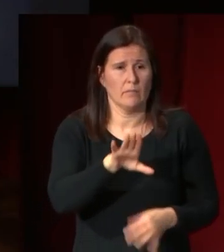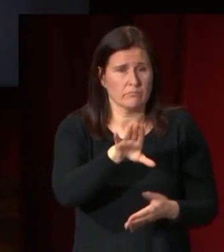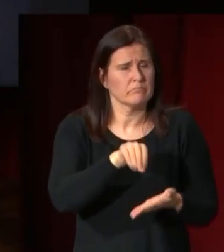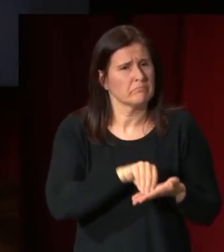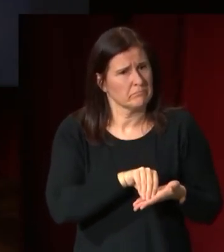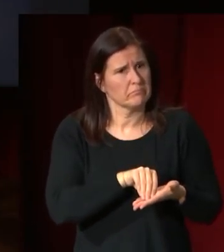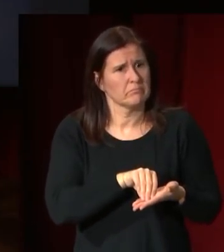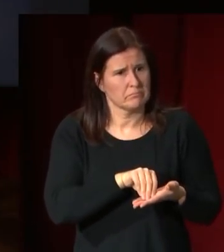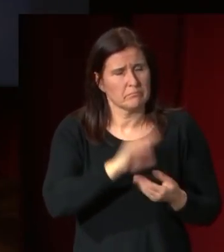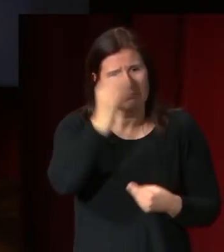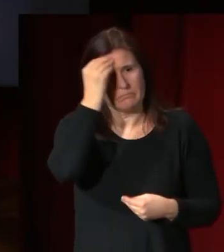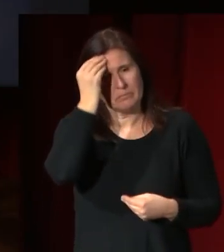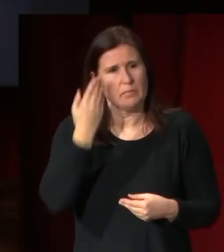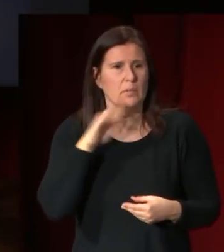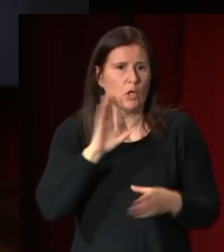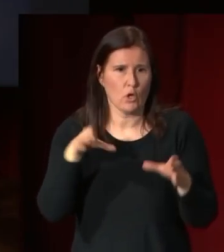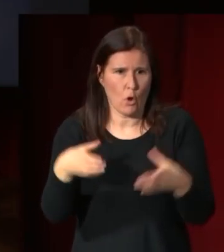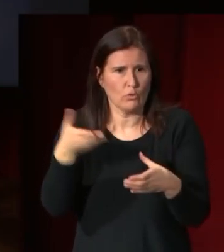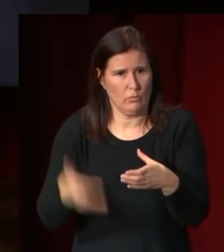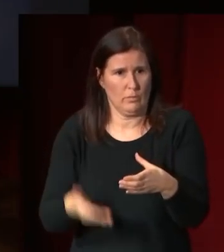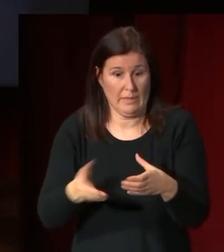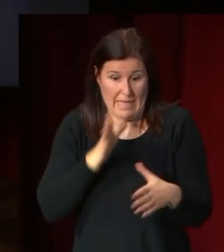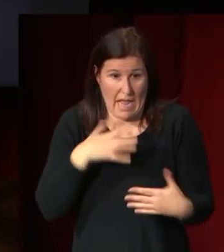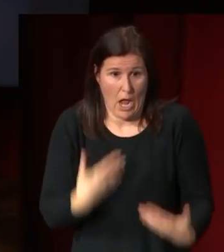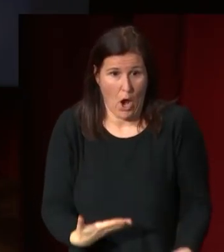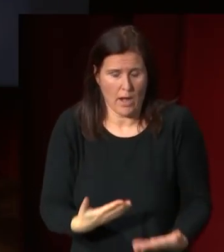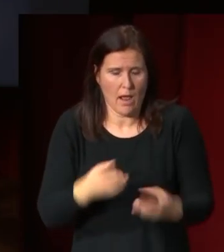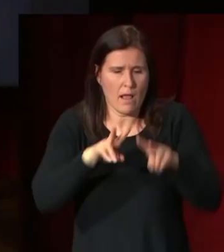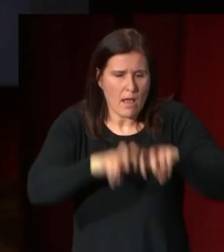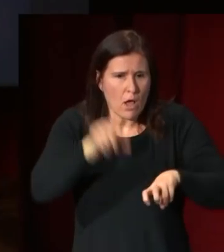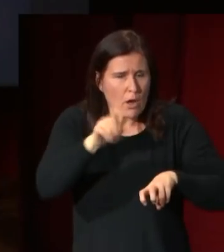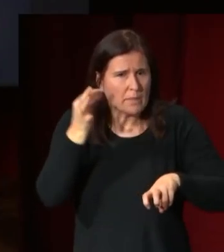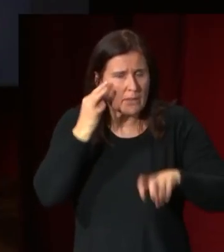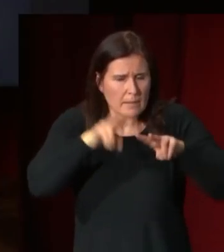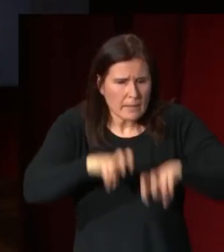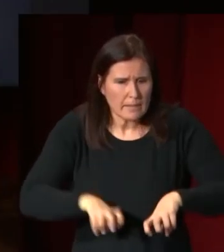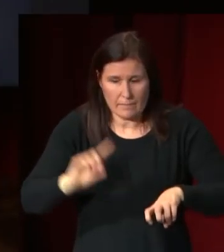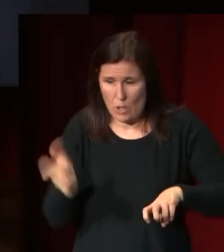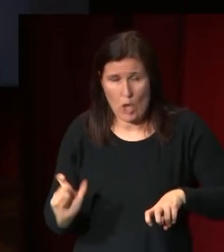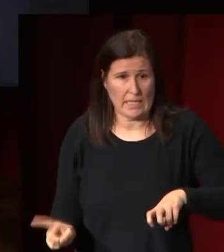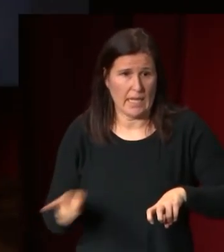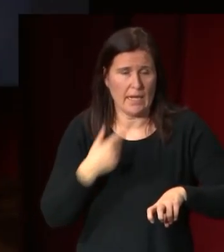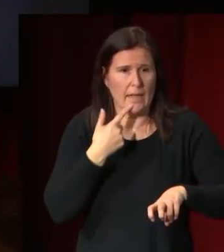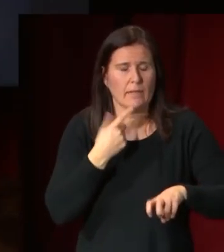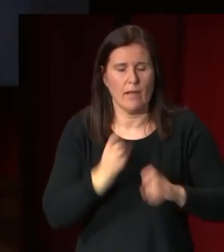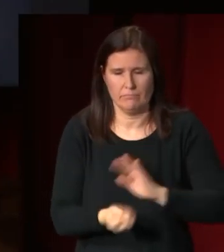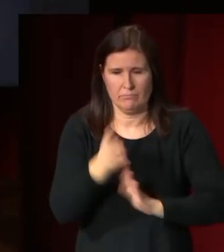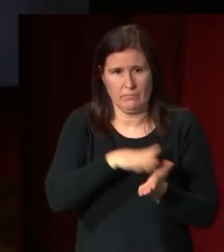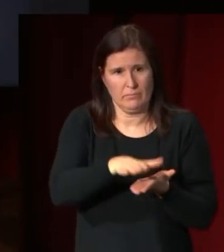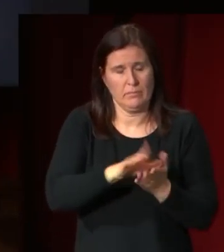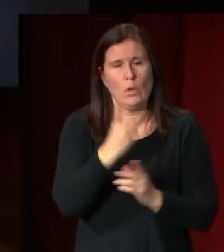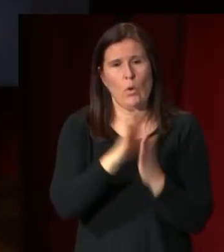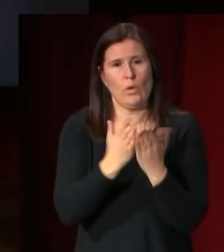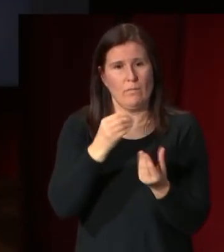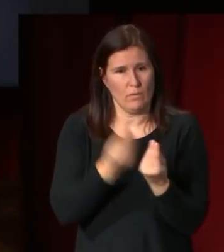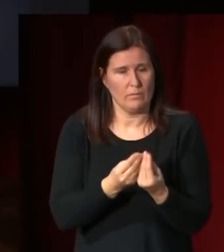consideración ese conjunto tan importante y en este momento hay una investigadora italiana que va a editar un libro este año precisamente